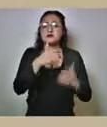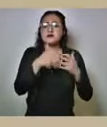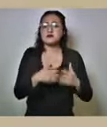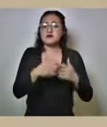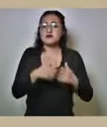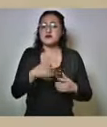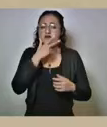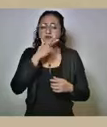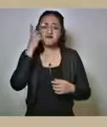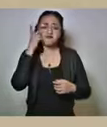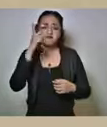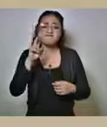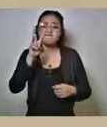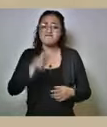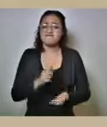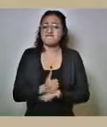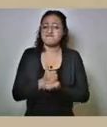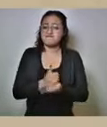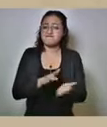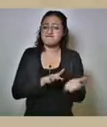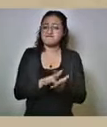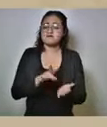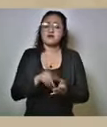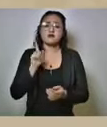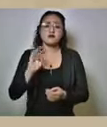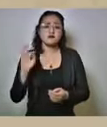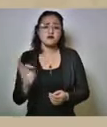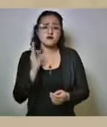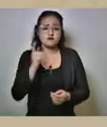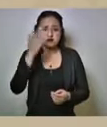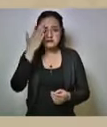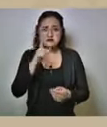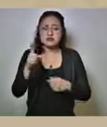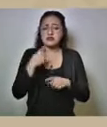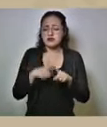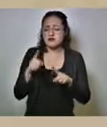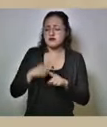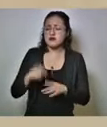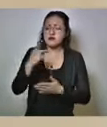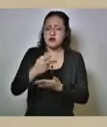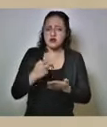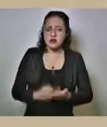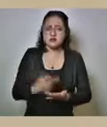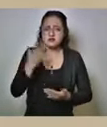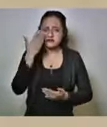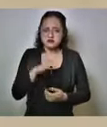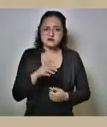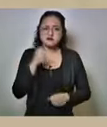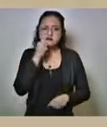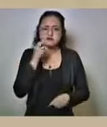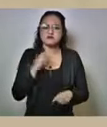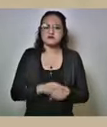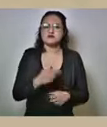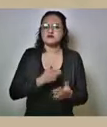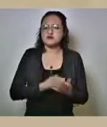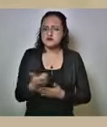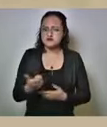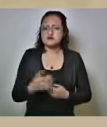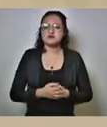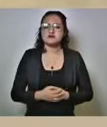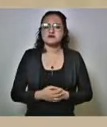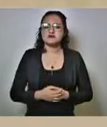y ya la federación está con diversos programas la secretaria de economía